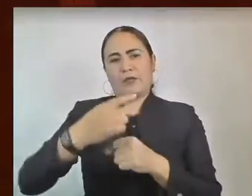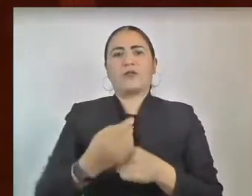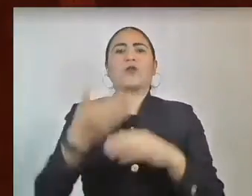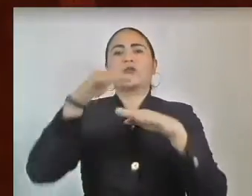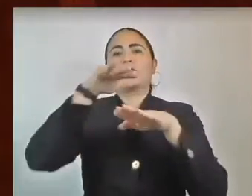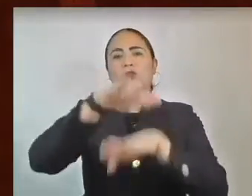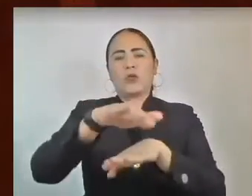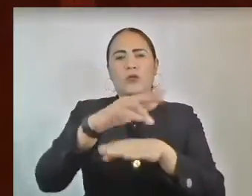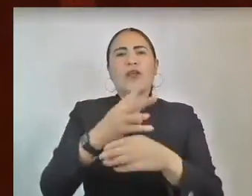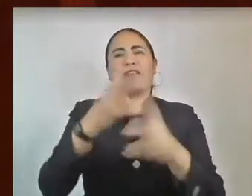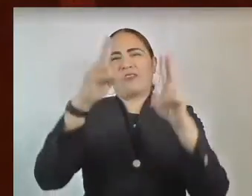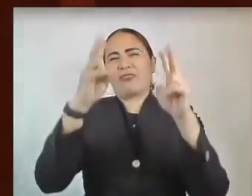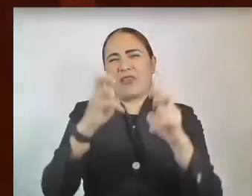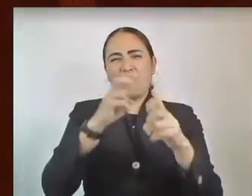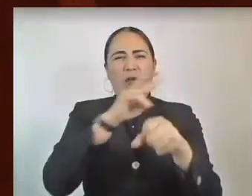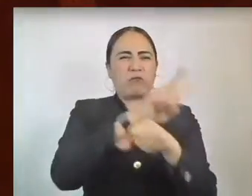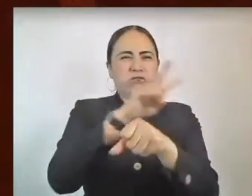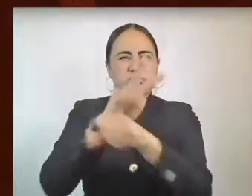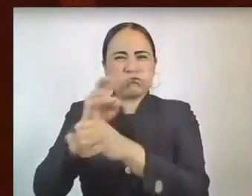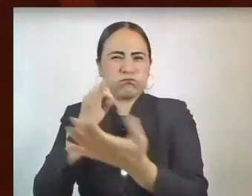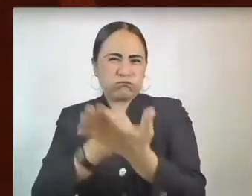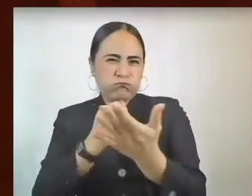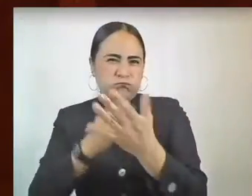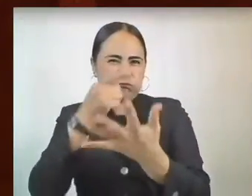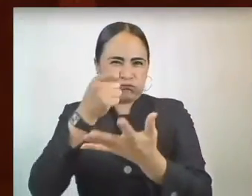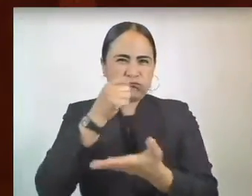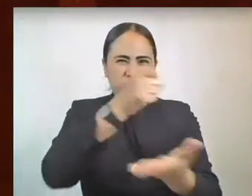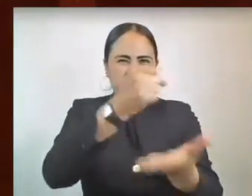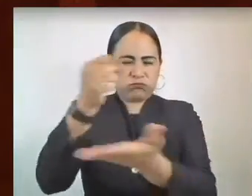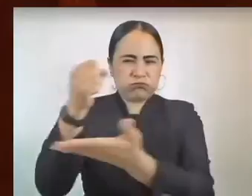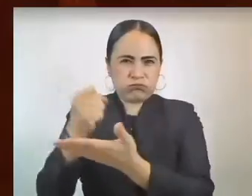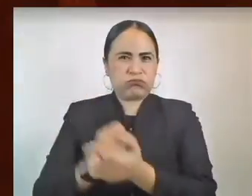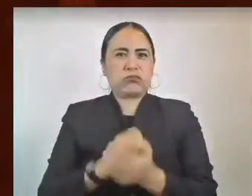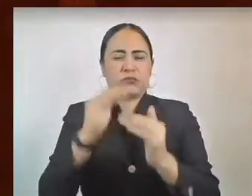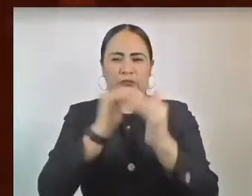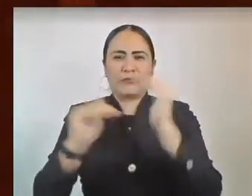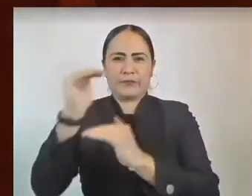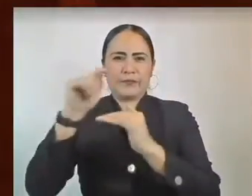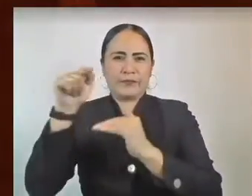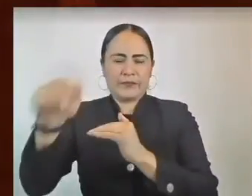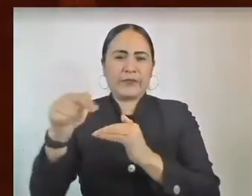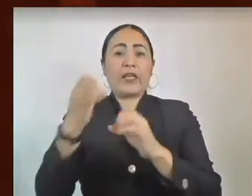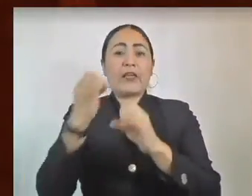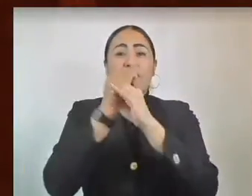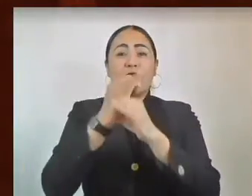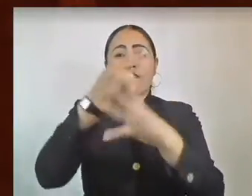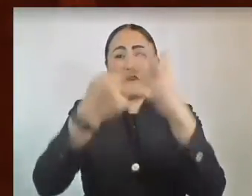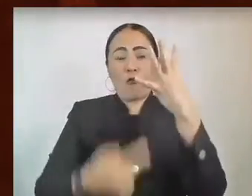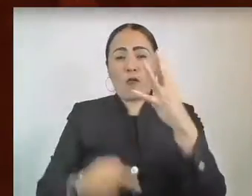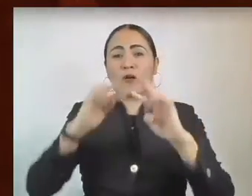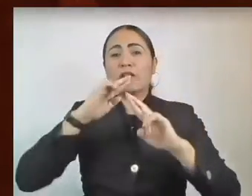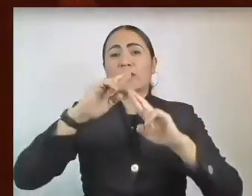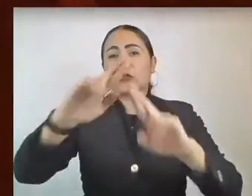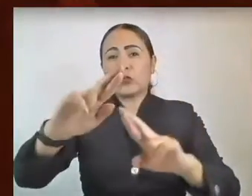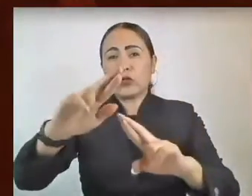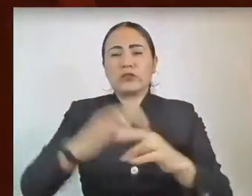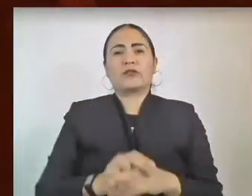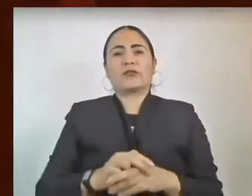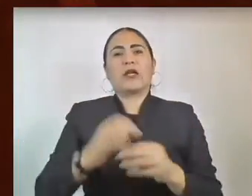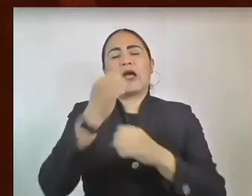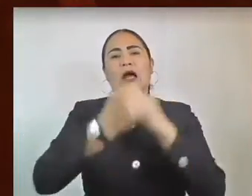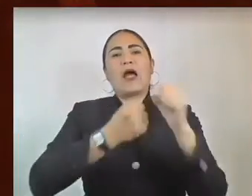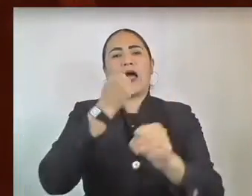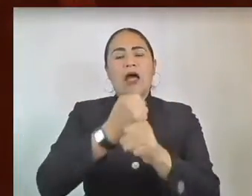fiscalización a través del órgano superior, fue realizado el informe de resultados para el ejercicio fiscal 2019,